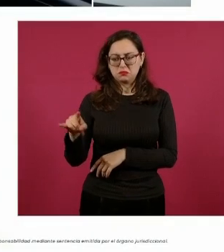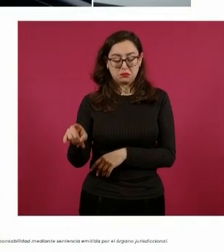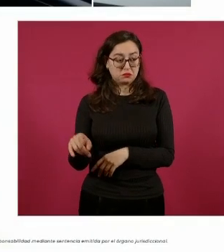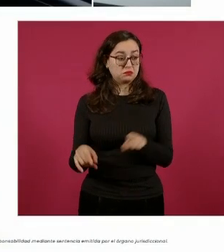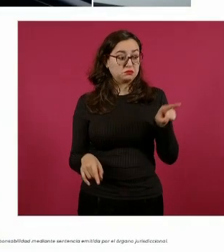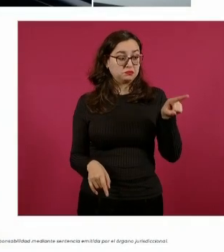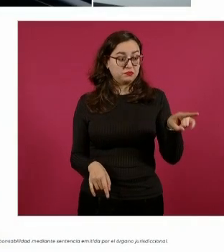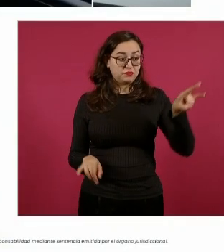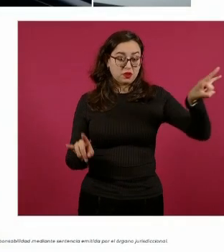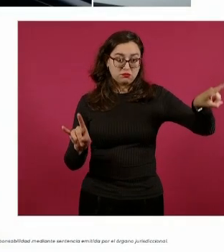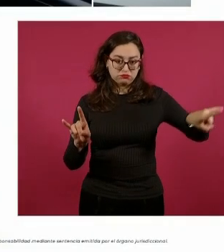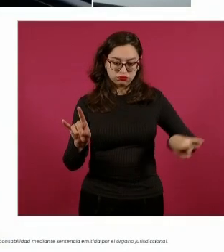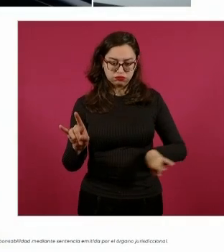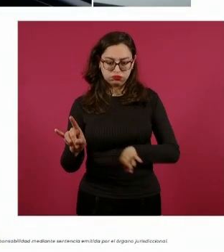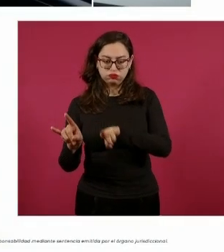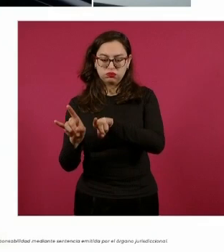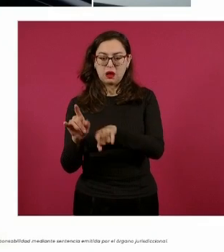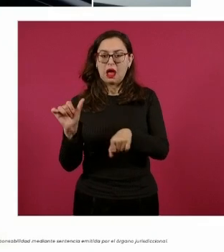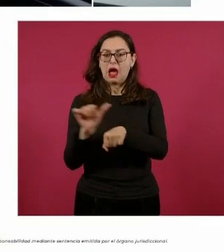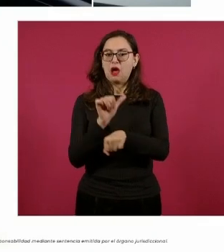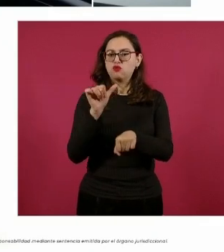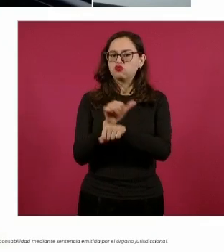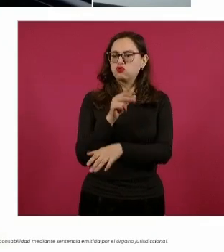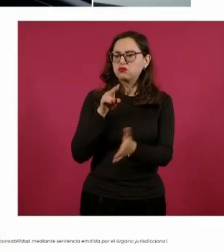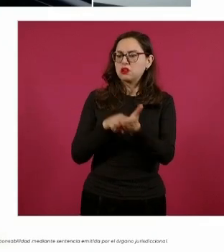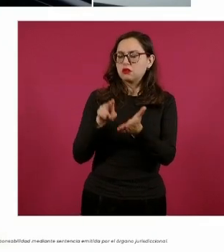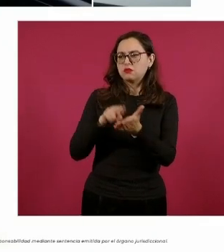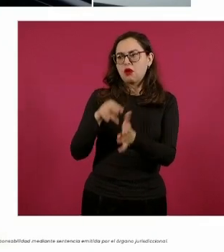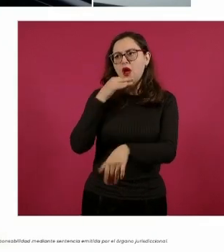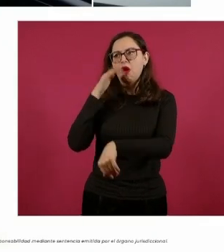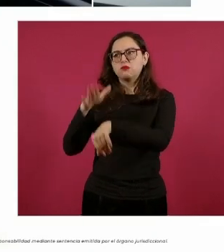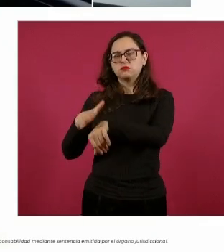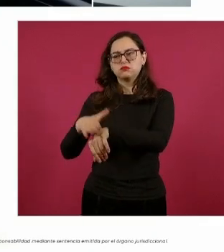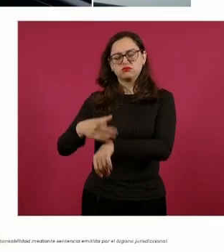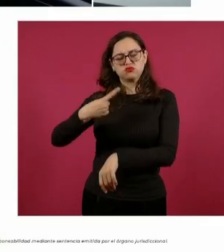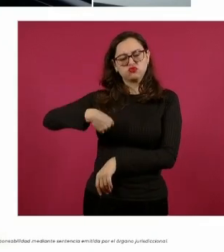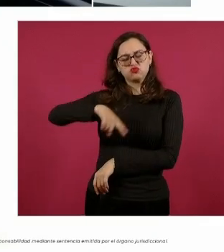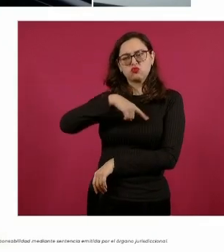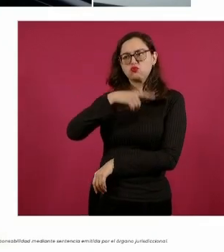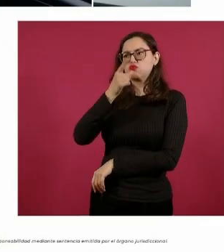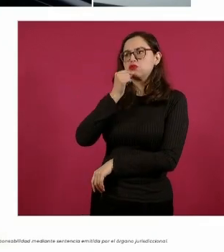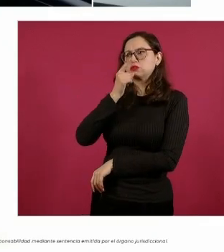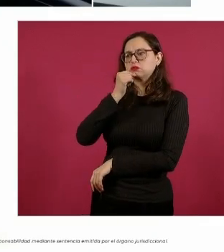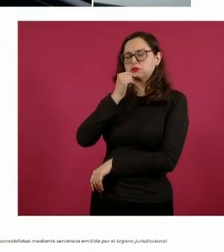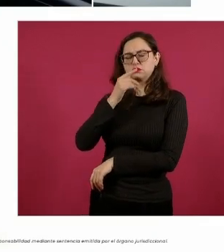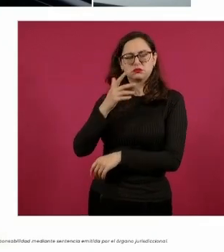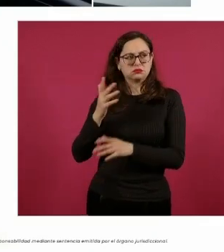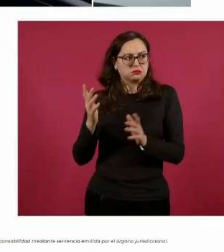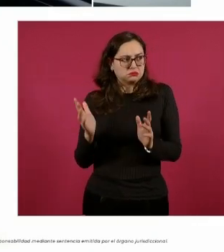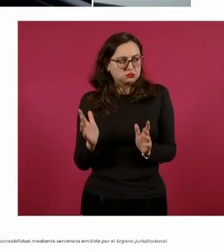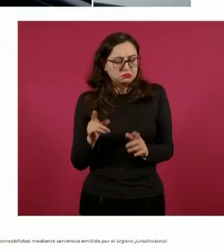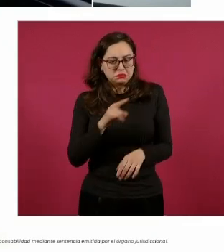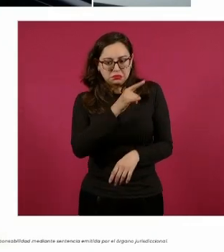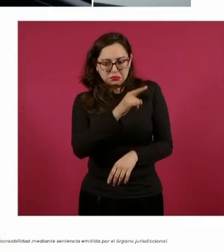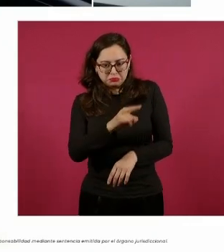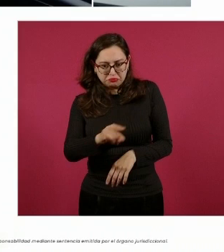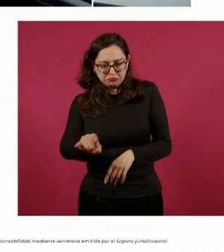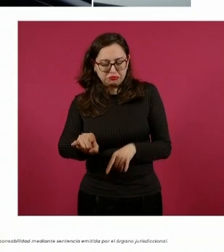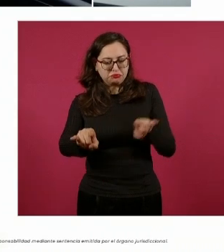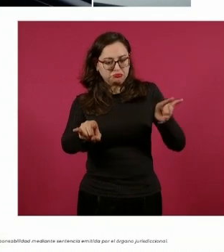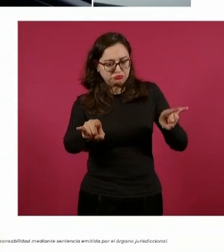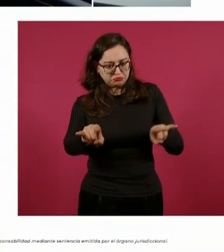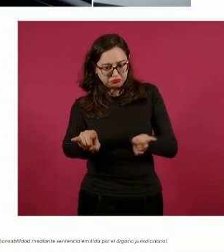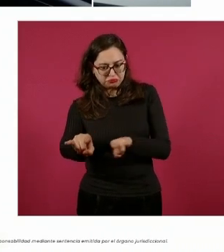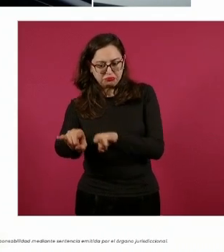policías. Una vez detenido el vehículo, las cuatro personas descendieron del yeta y se aproximaron a la víctima y su